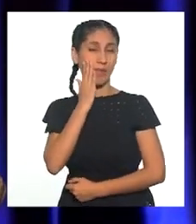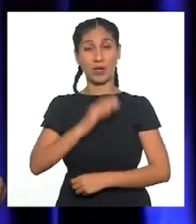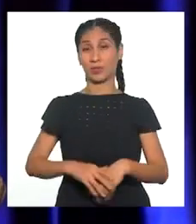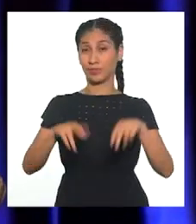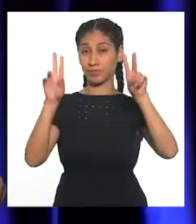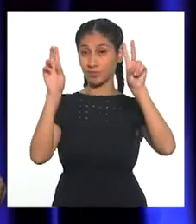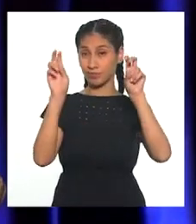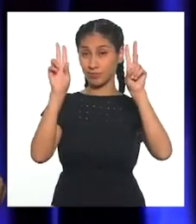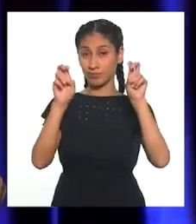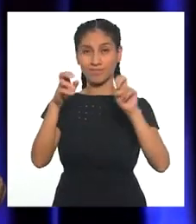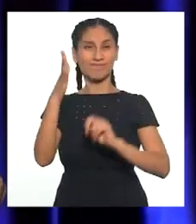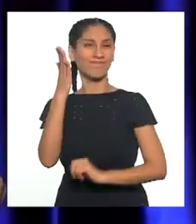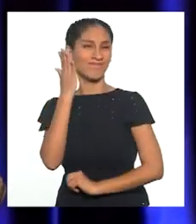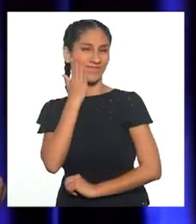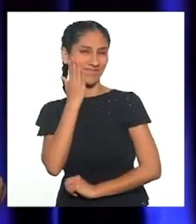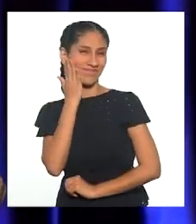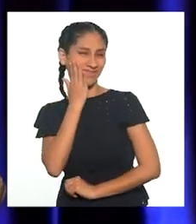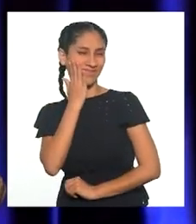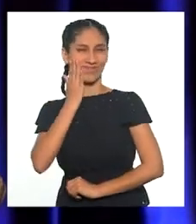titula Madre.